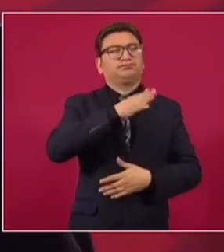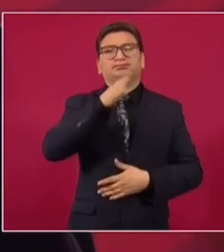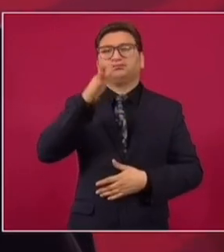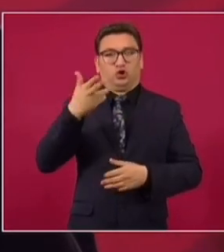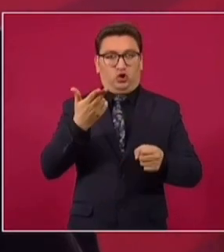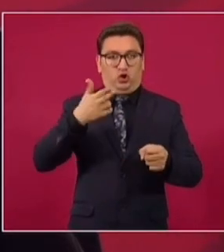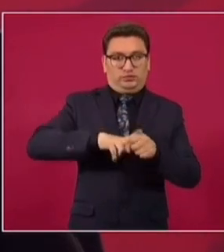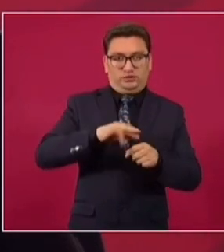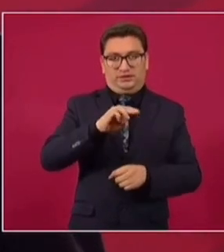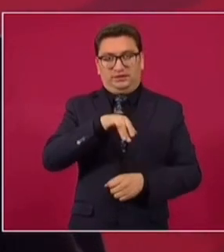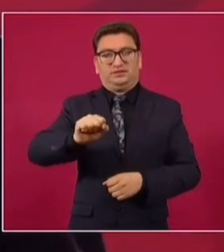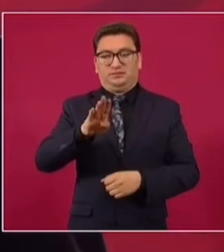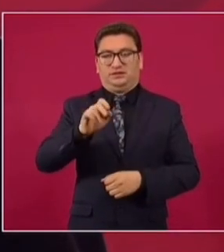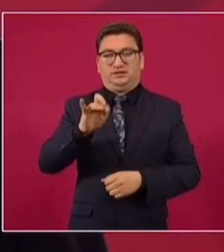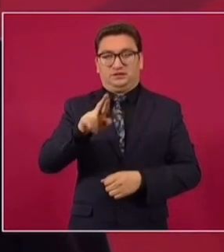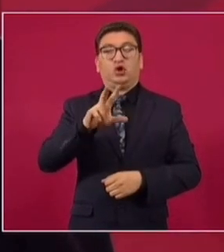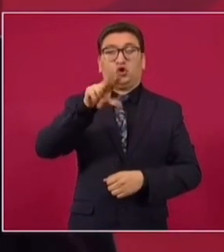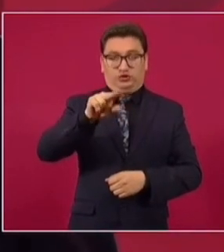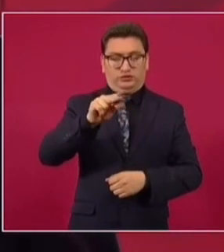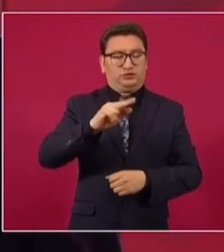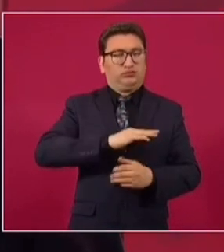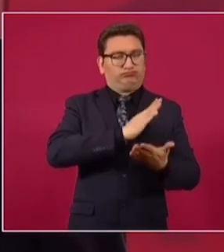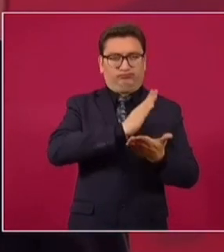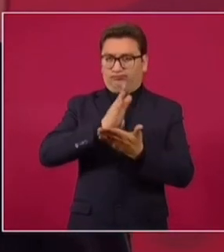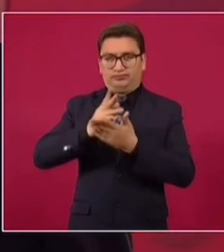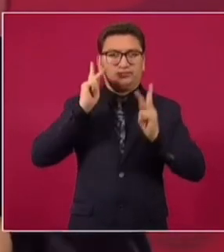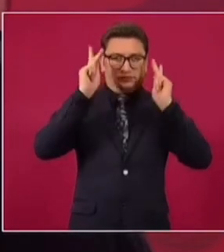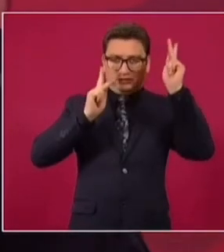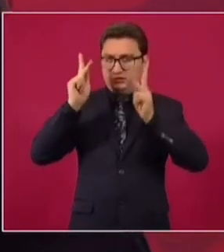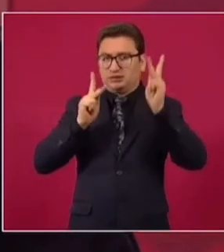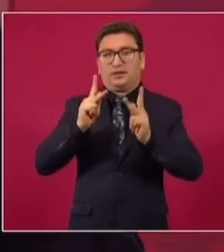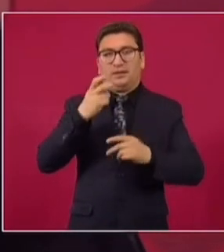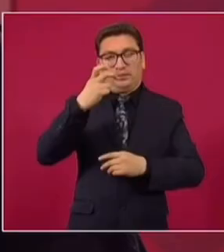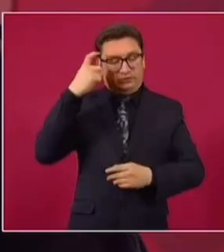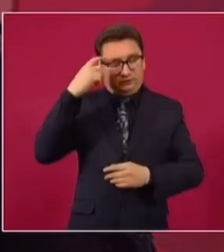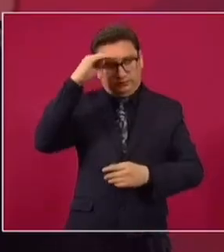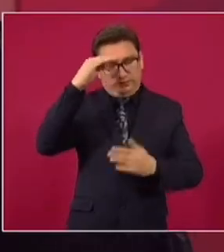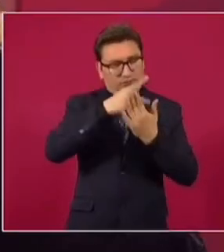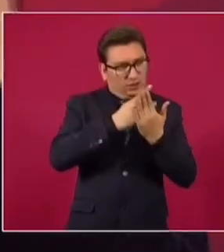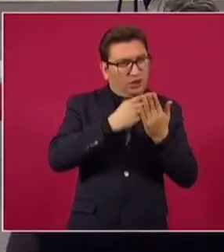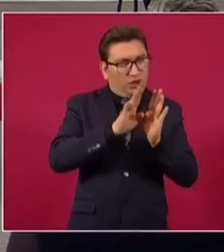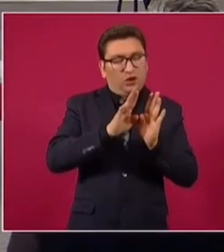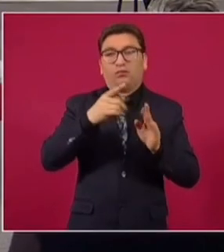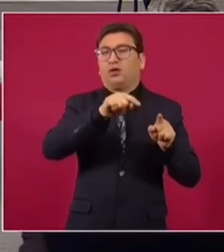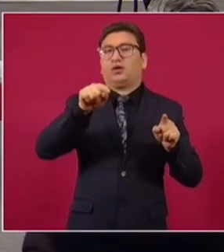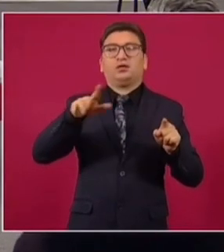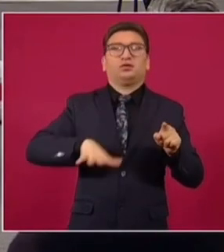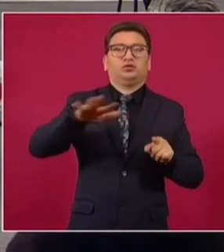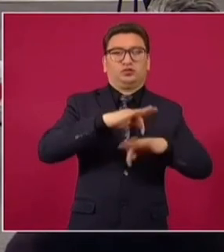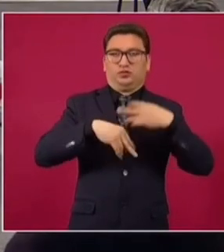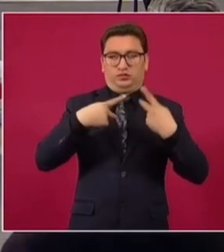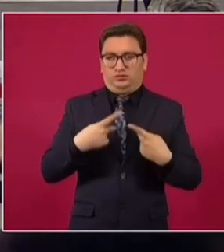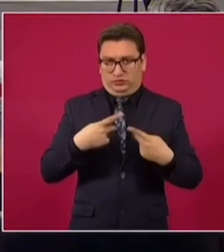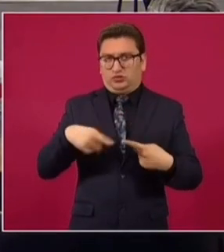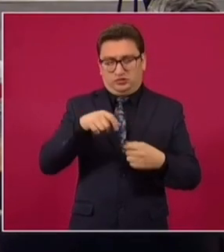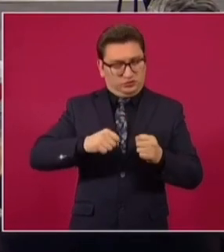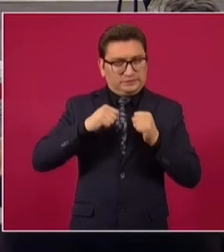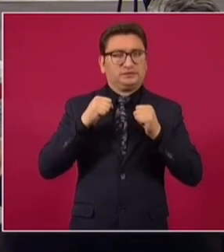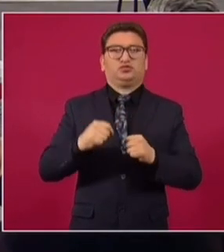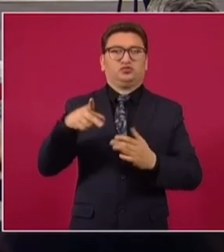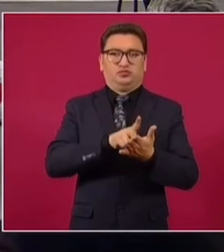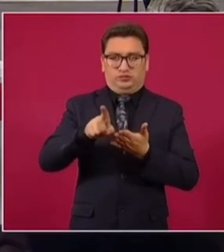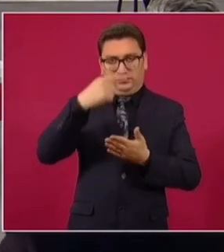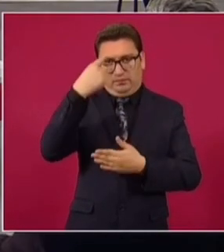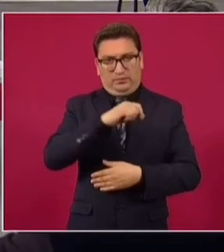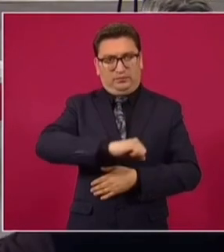hospitales del INSS Bienestar. Visité 80 hospitales con este plan de garantizar a todo el pueblo el